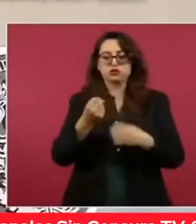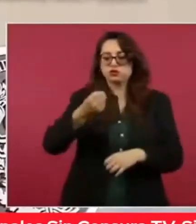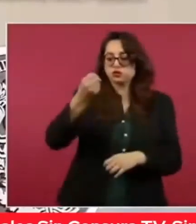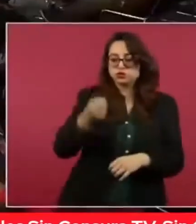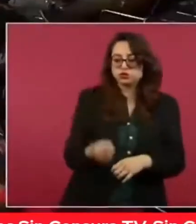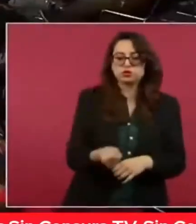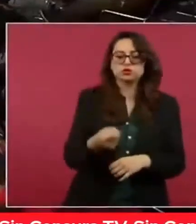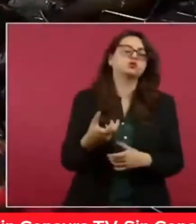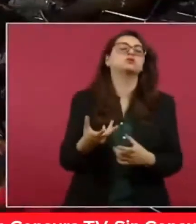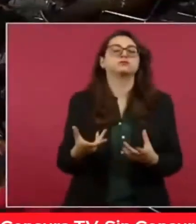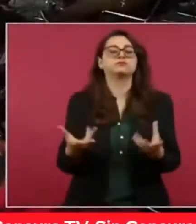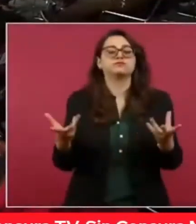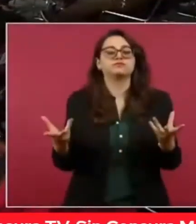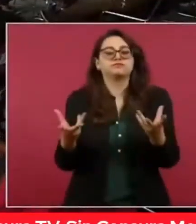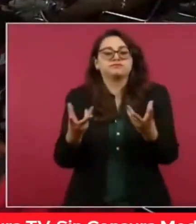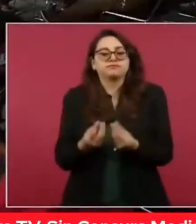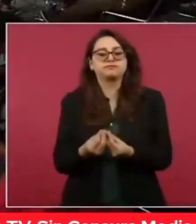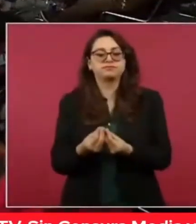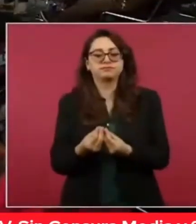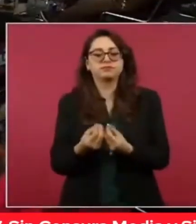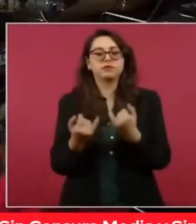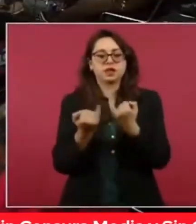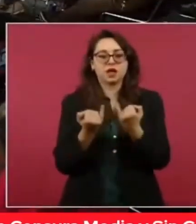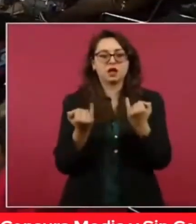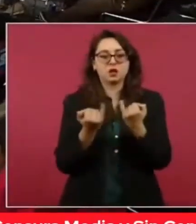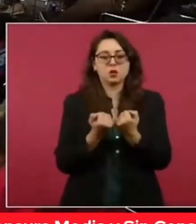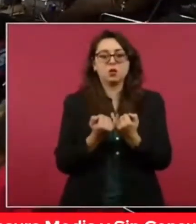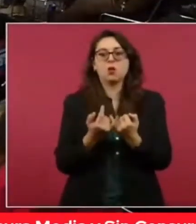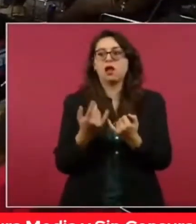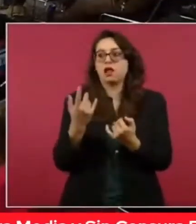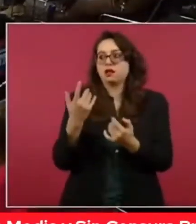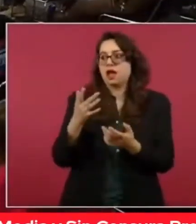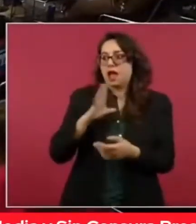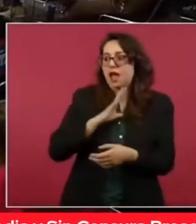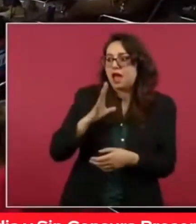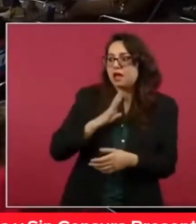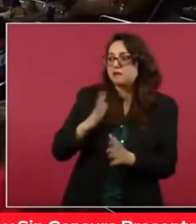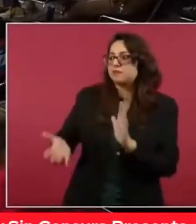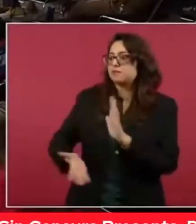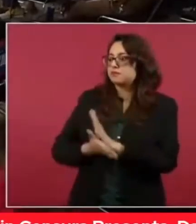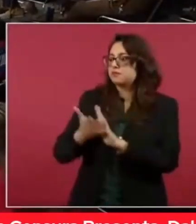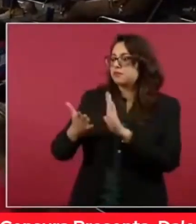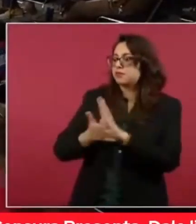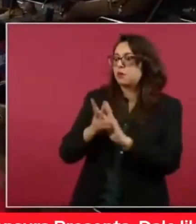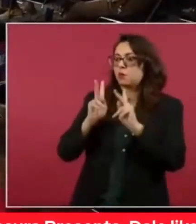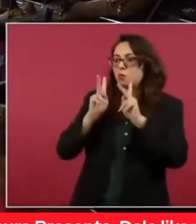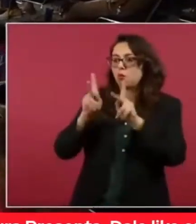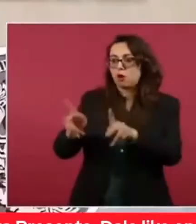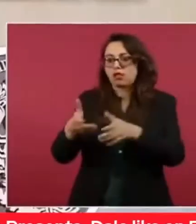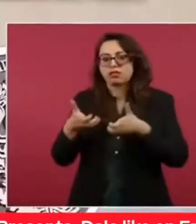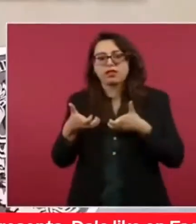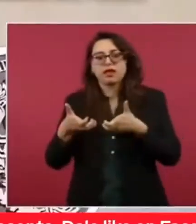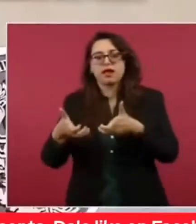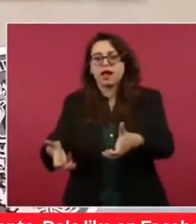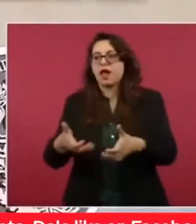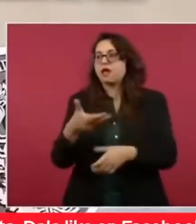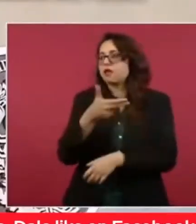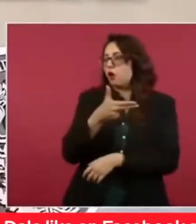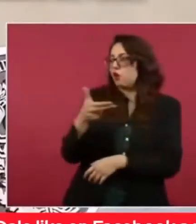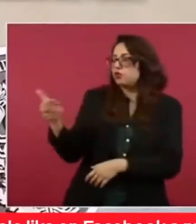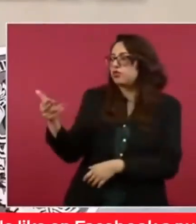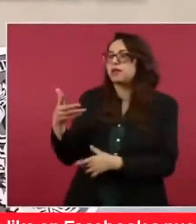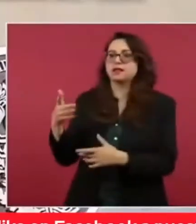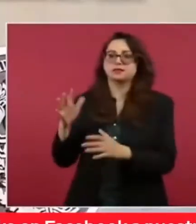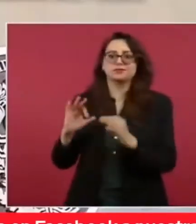del interior. Y no podemos olvidar el conjunto de inversiones y mejoras en infraestructura y movilidad que están acompañando al proyecto del Tren